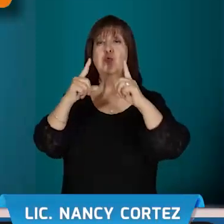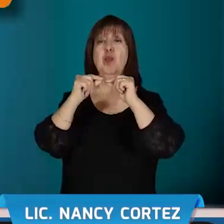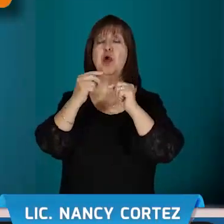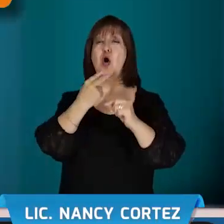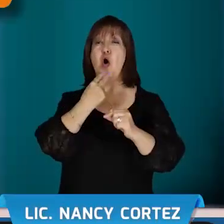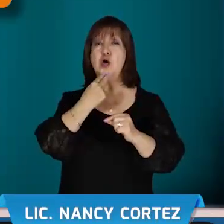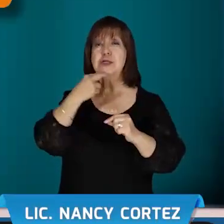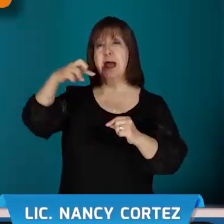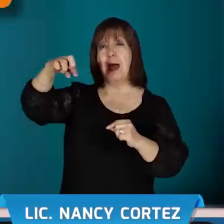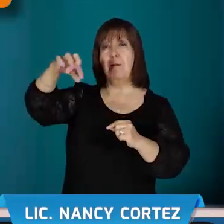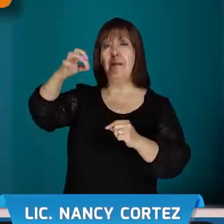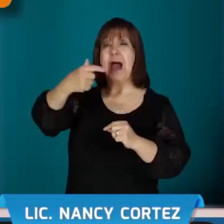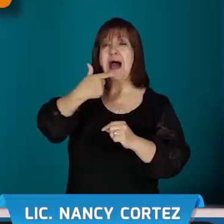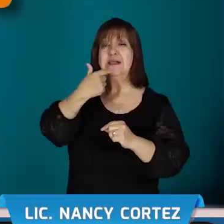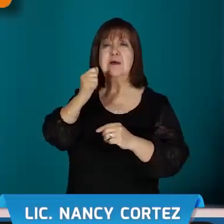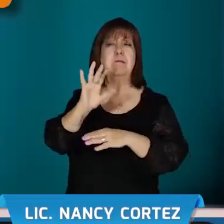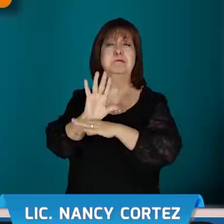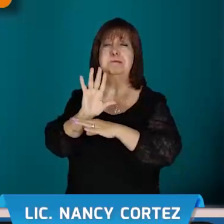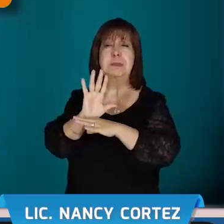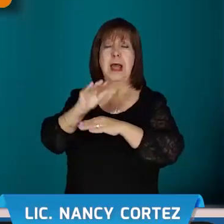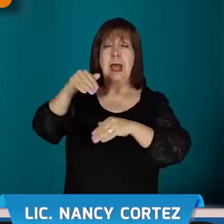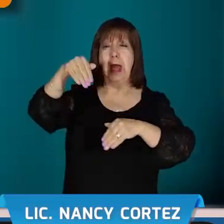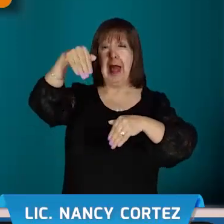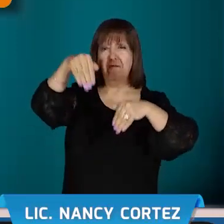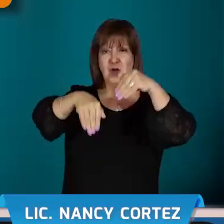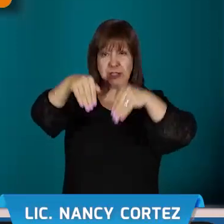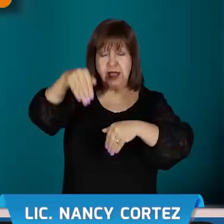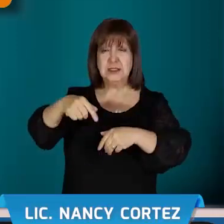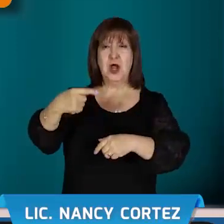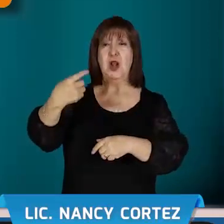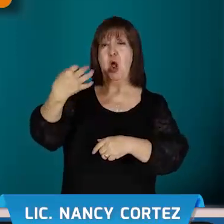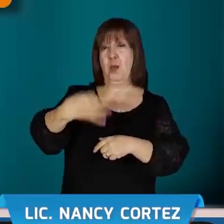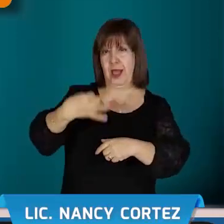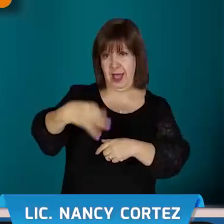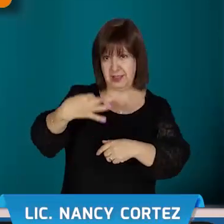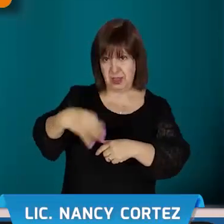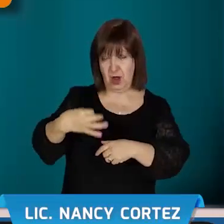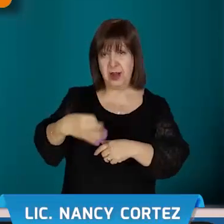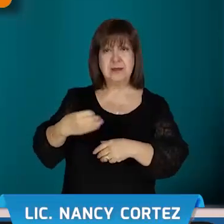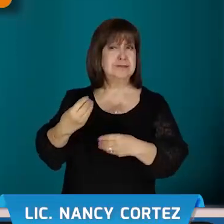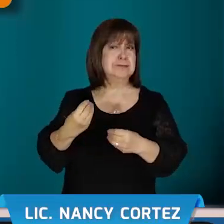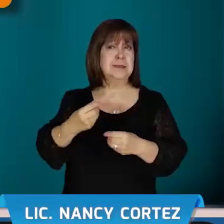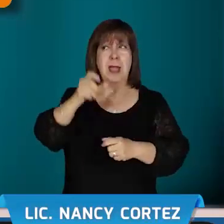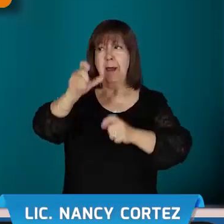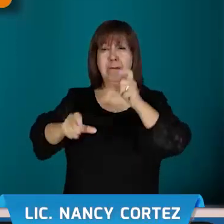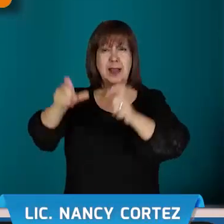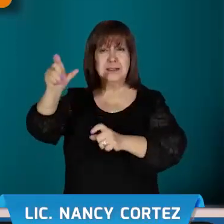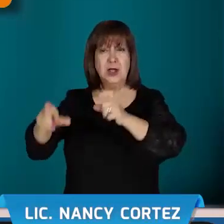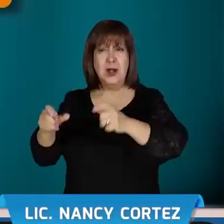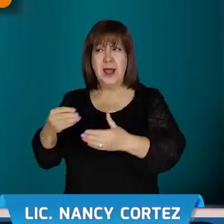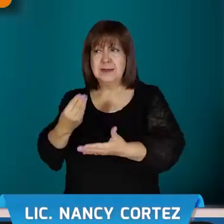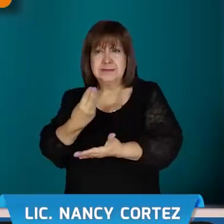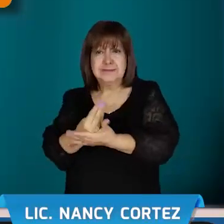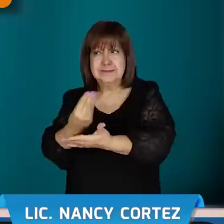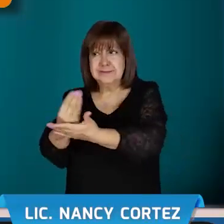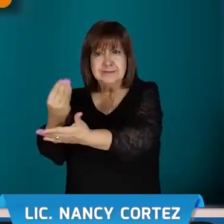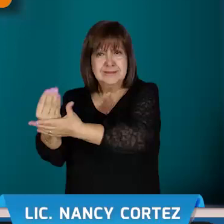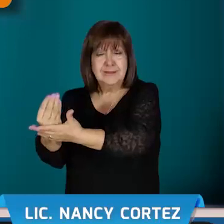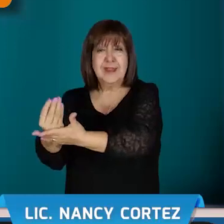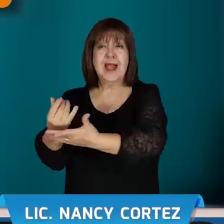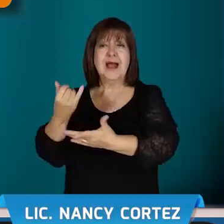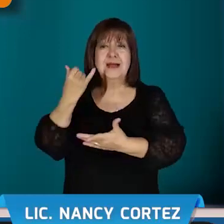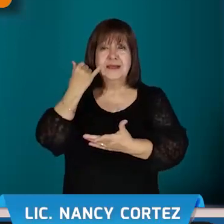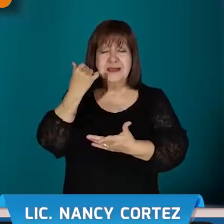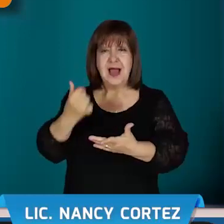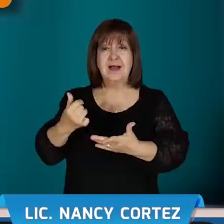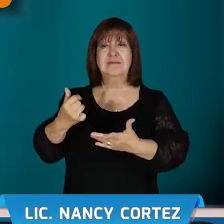dice El 11 de junio, Paso Provinciales, primera elección de personas que se presentan para ser elegido, luego definitivamente, a fin